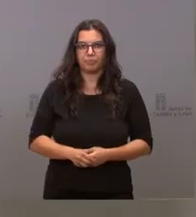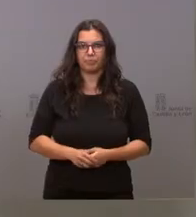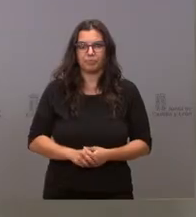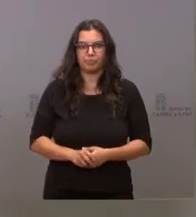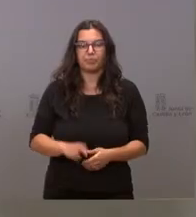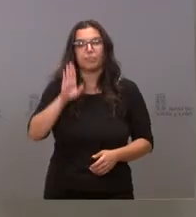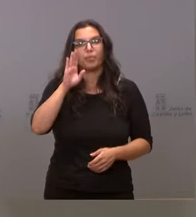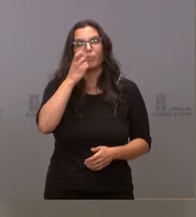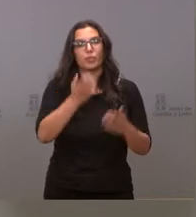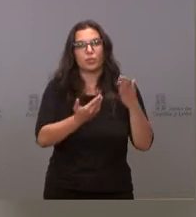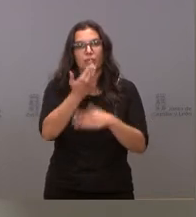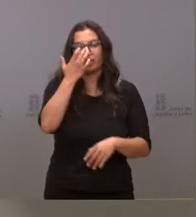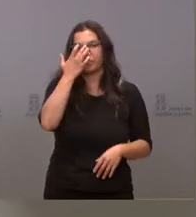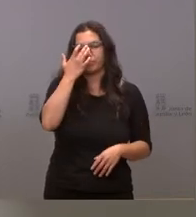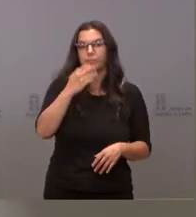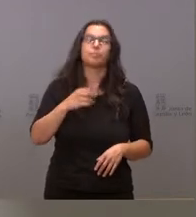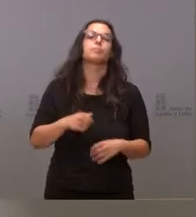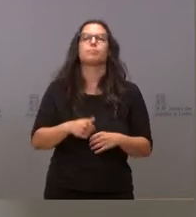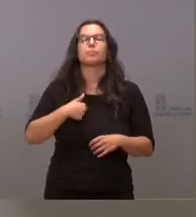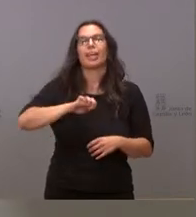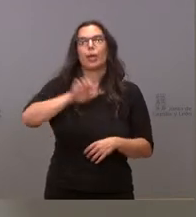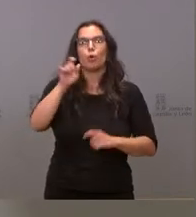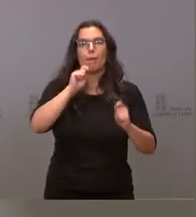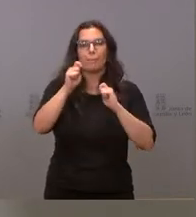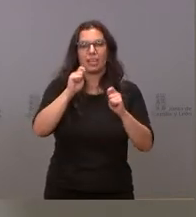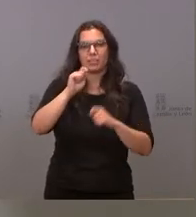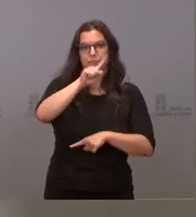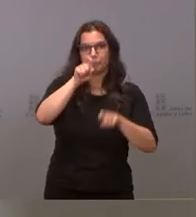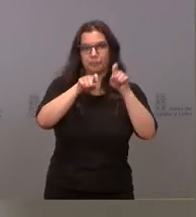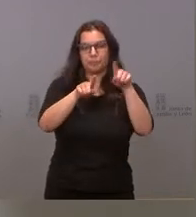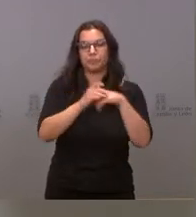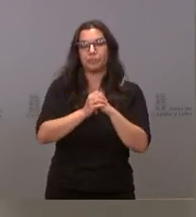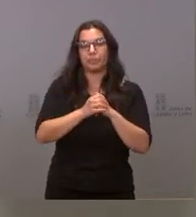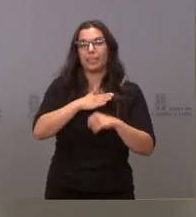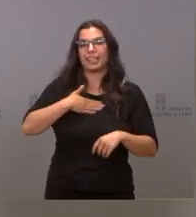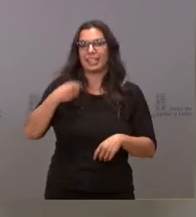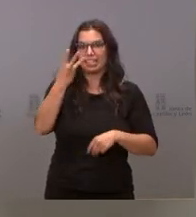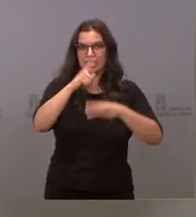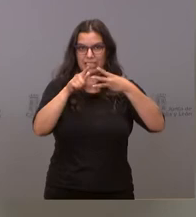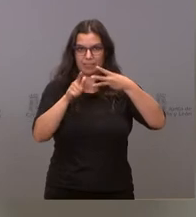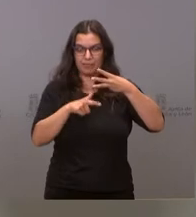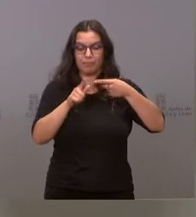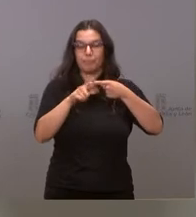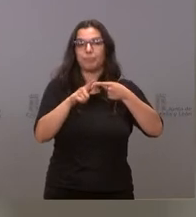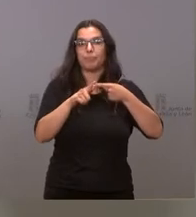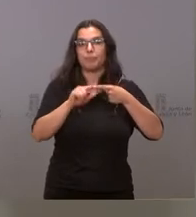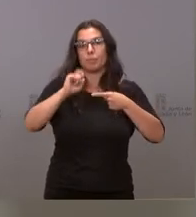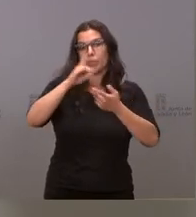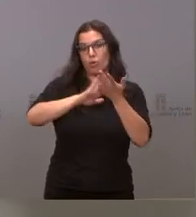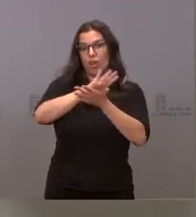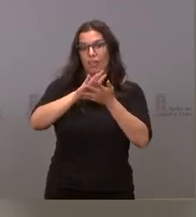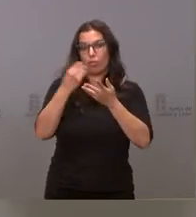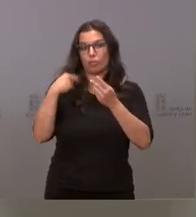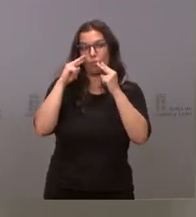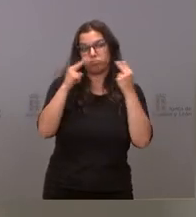Hola, buenos días. Sonia Díaz, de Europa Press. Quería preguntarle tres cosas. En primer lugar, ya que estamos hablando de balances,